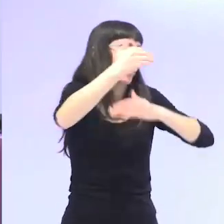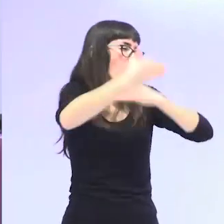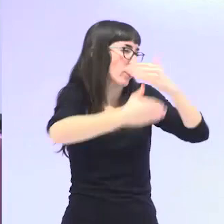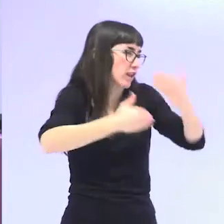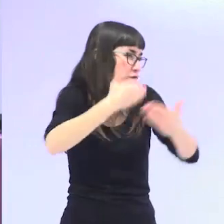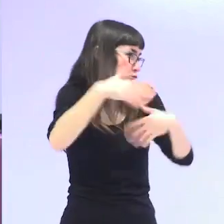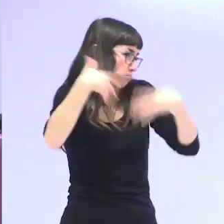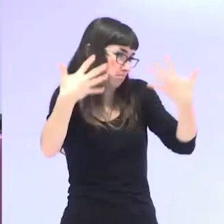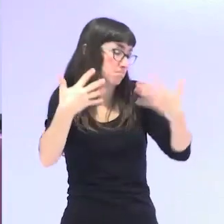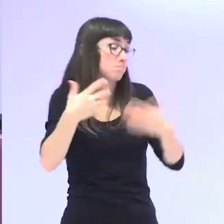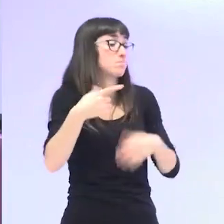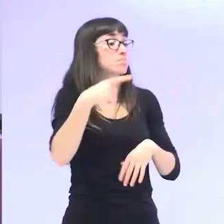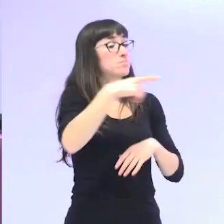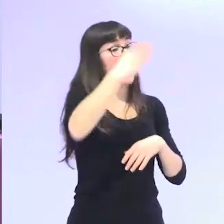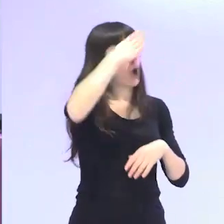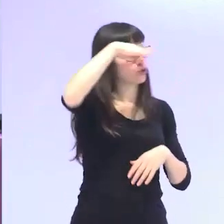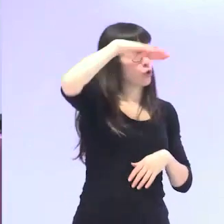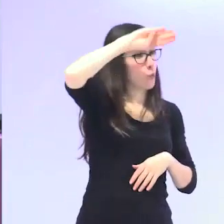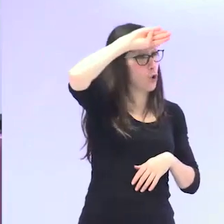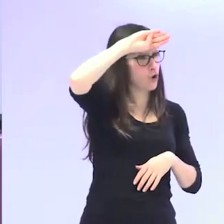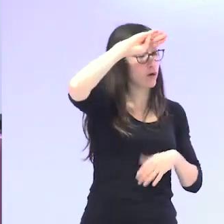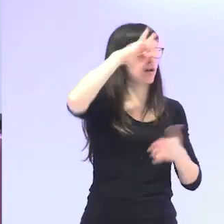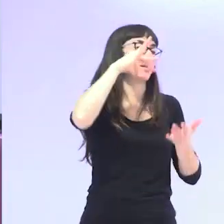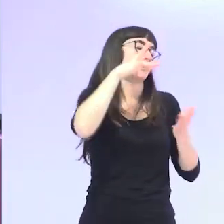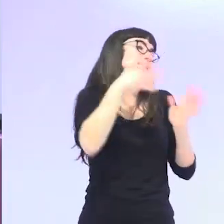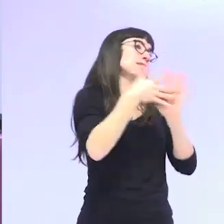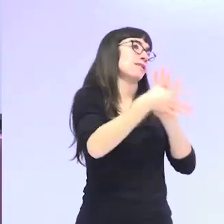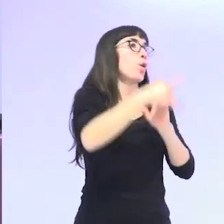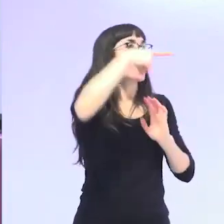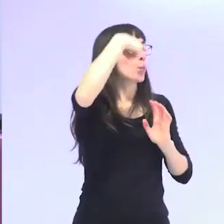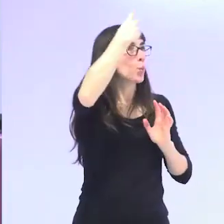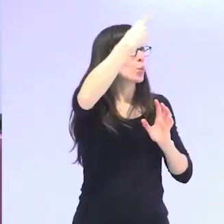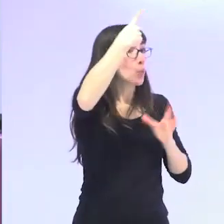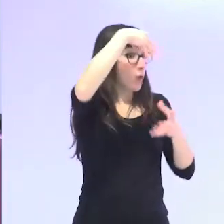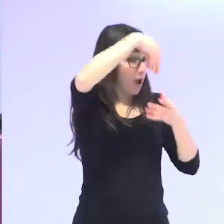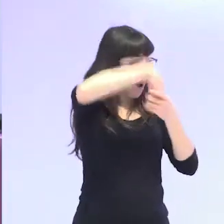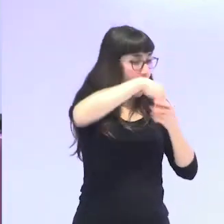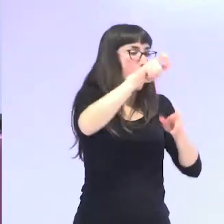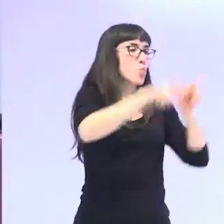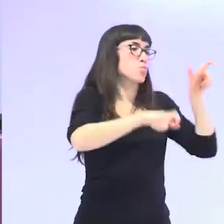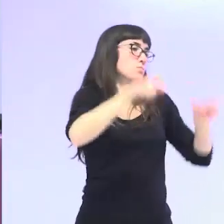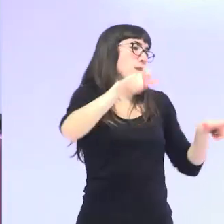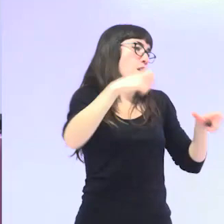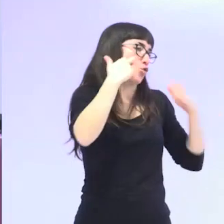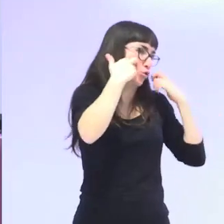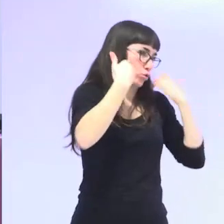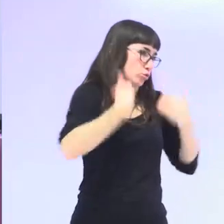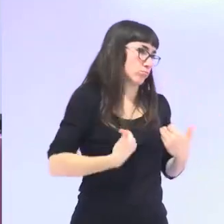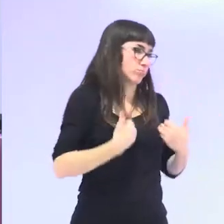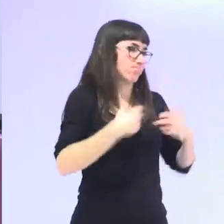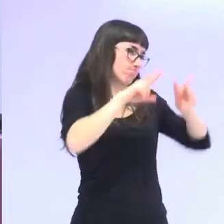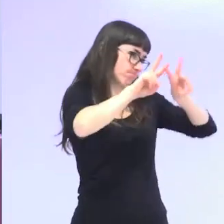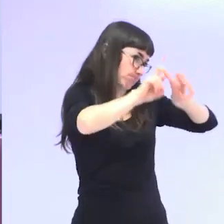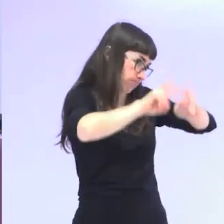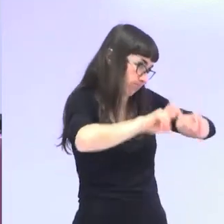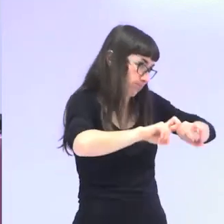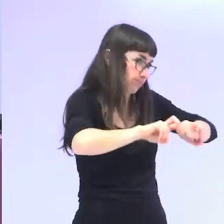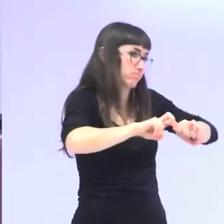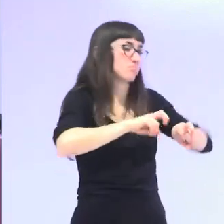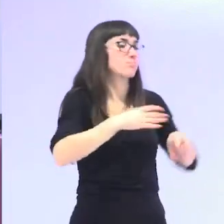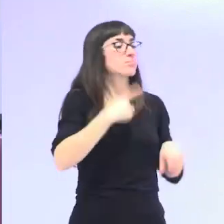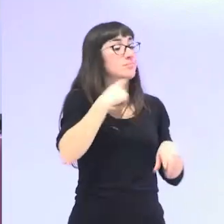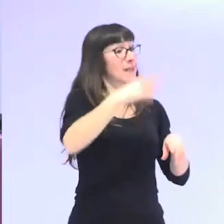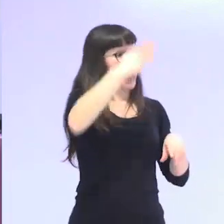ciencia social que estudia al ser humano dentro de su cultura, es decir, que nos permite, la antropología nos permite ver por qué nos